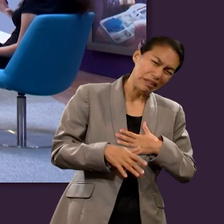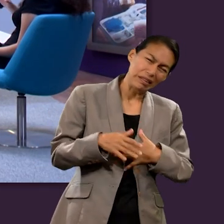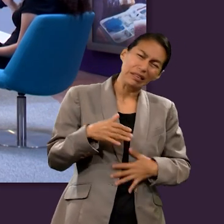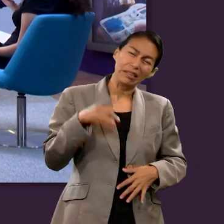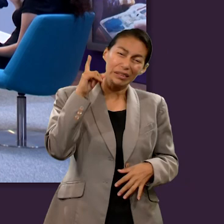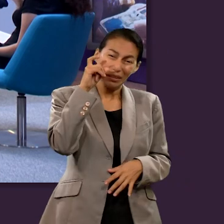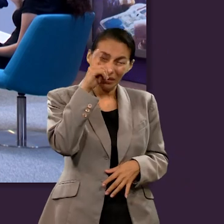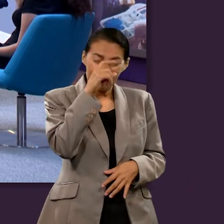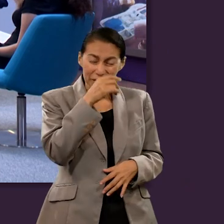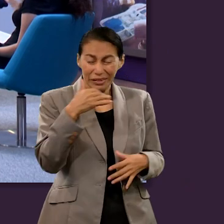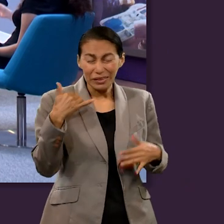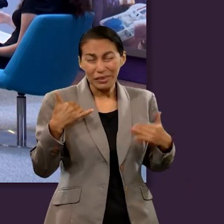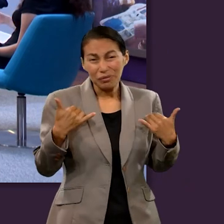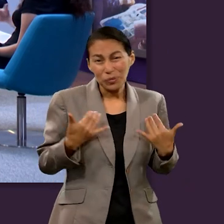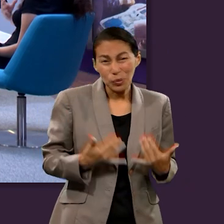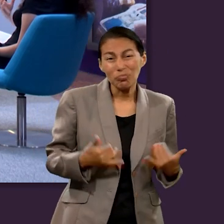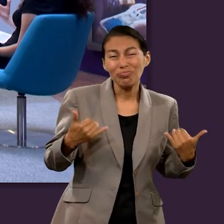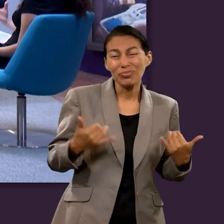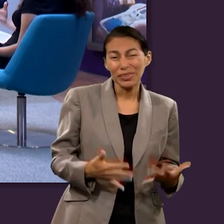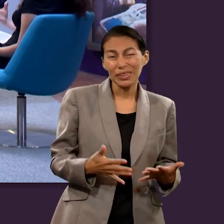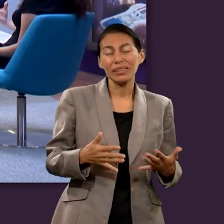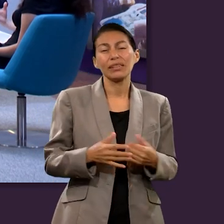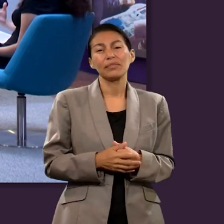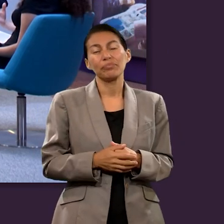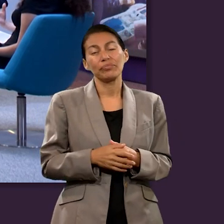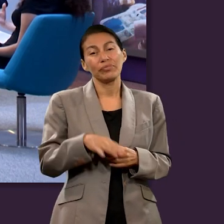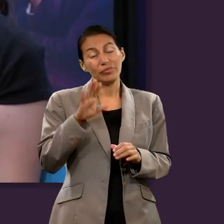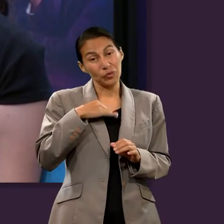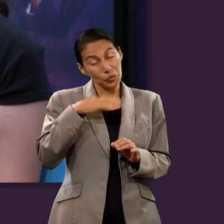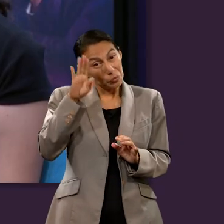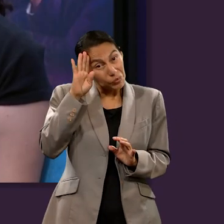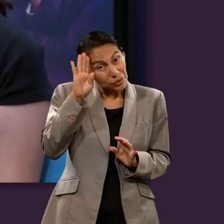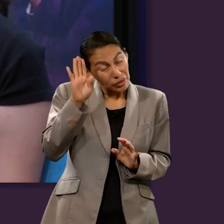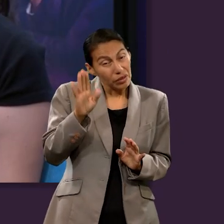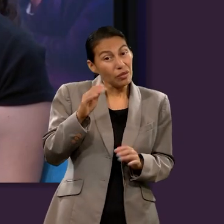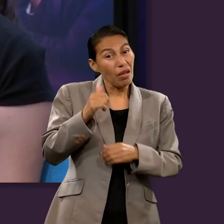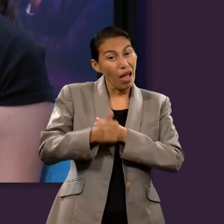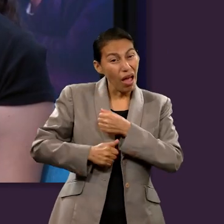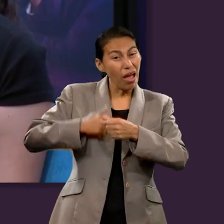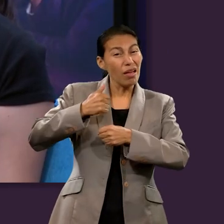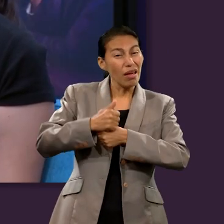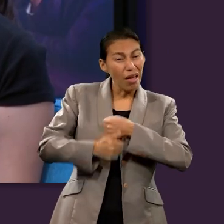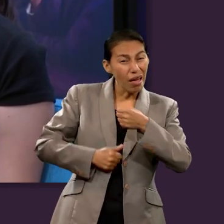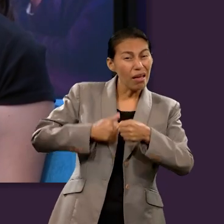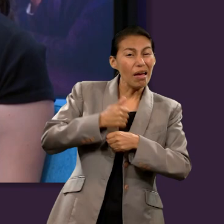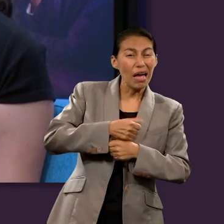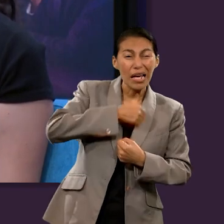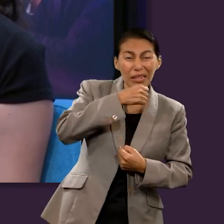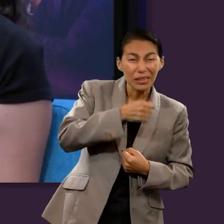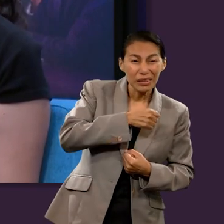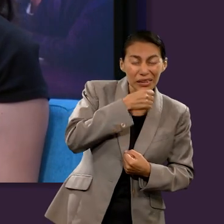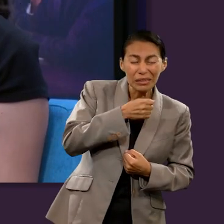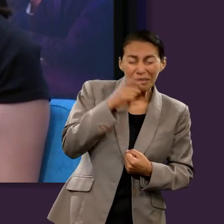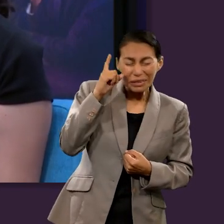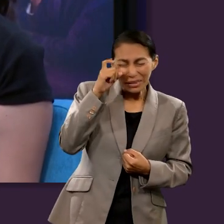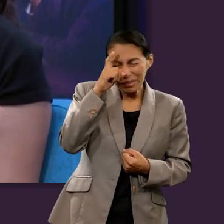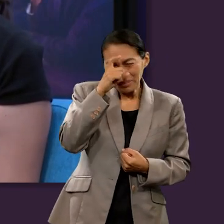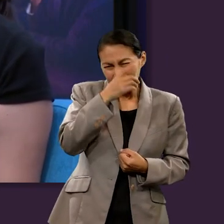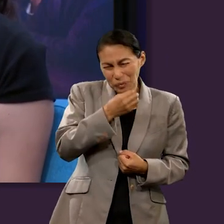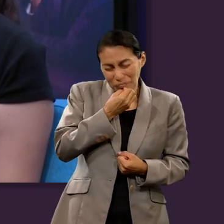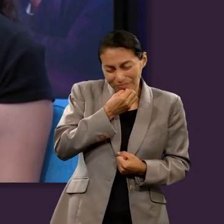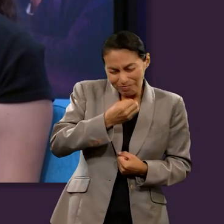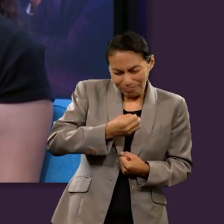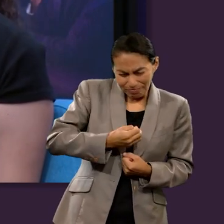imagino también que a lo largo de los años, ya en su vejez, todo esto era más difícil aún de soportar. Entonces, hay